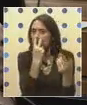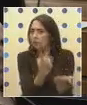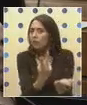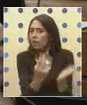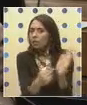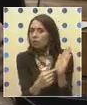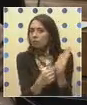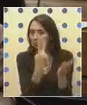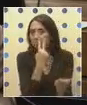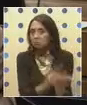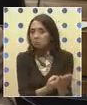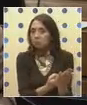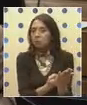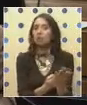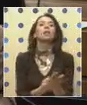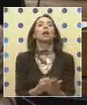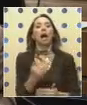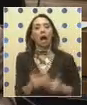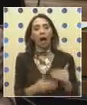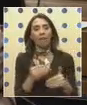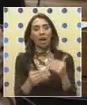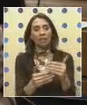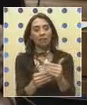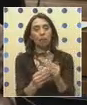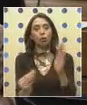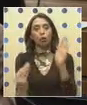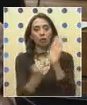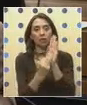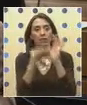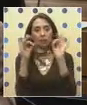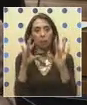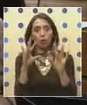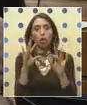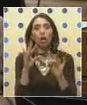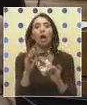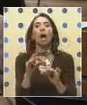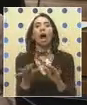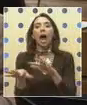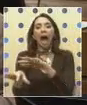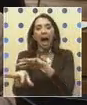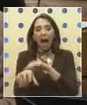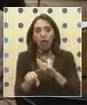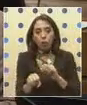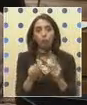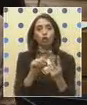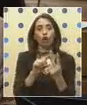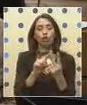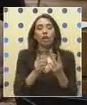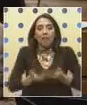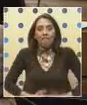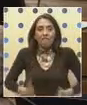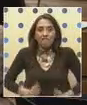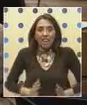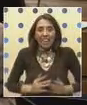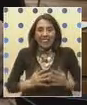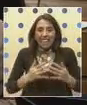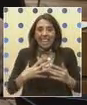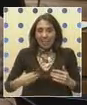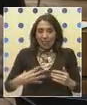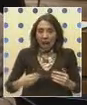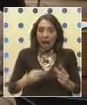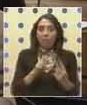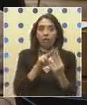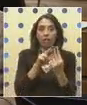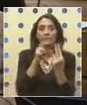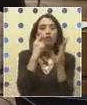vista. Avancemos en establecer que efectivamente la adopción y la fertilidad sean reconocidas,